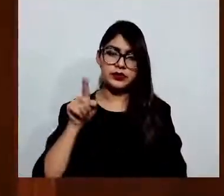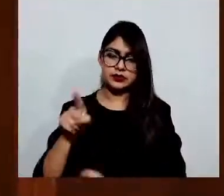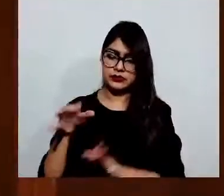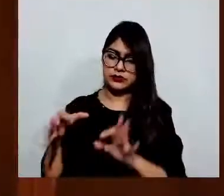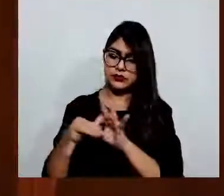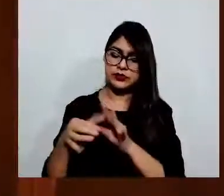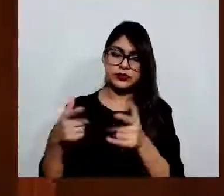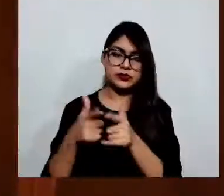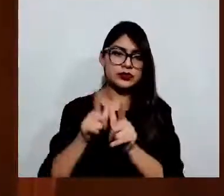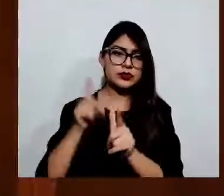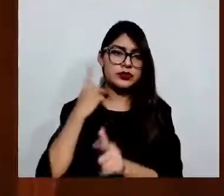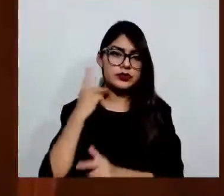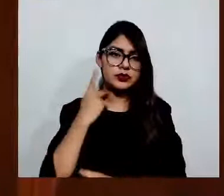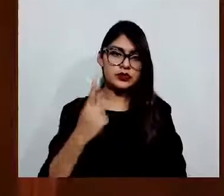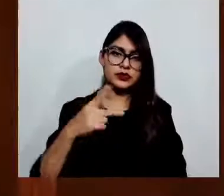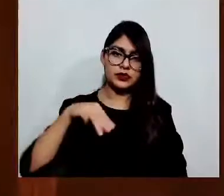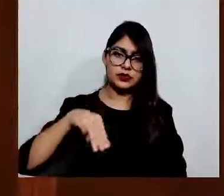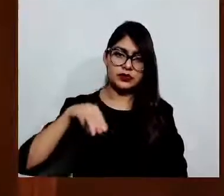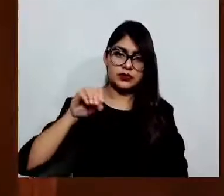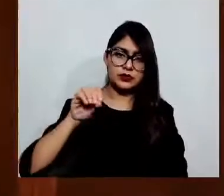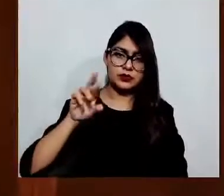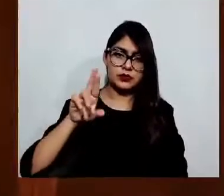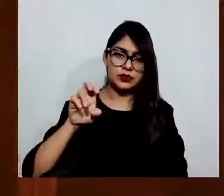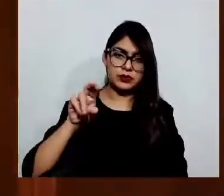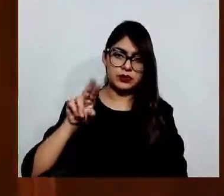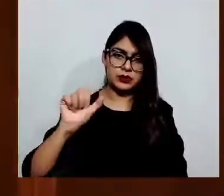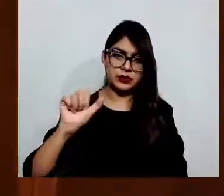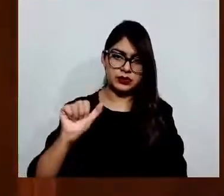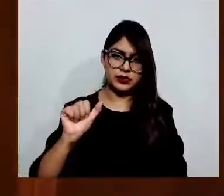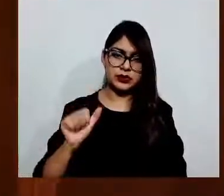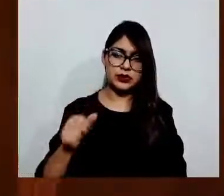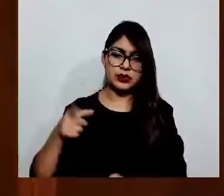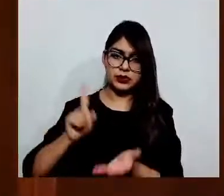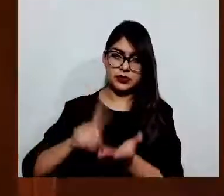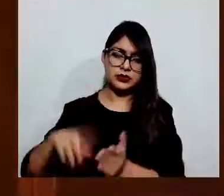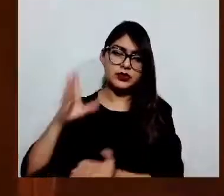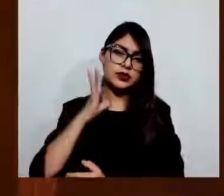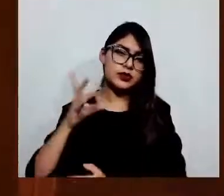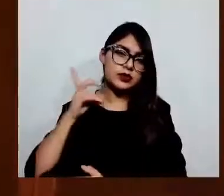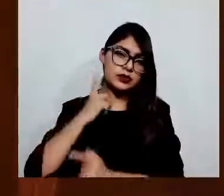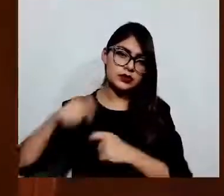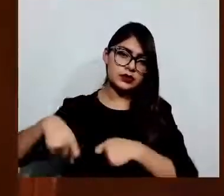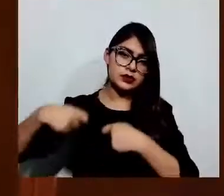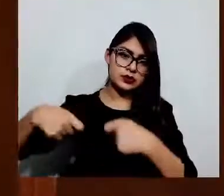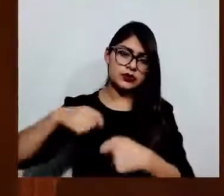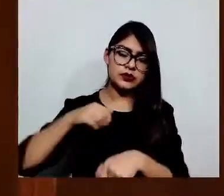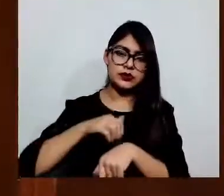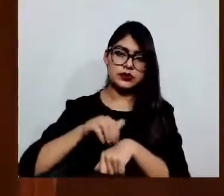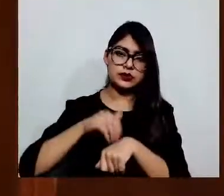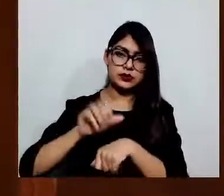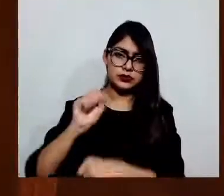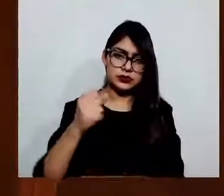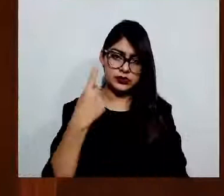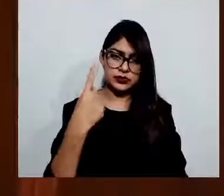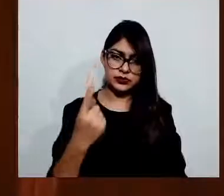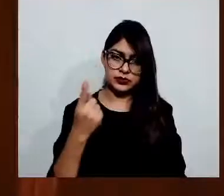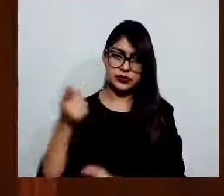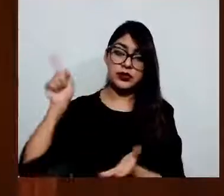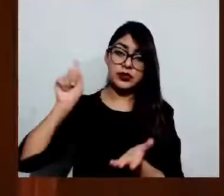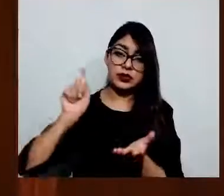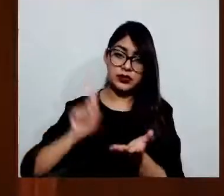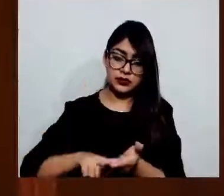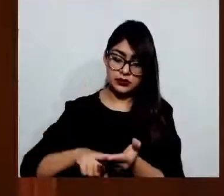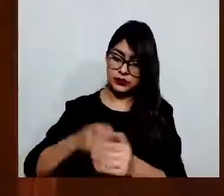61ª Legislatura del Estado Libre y Soberano de